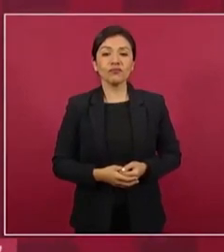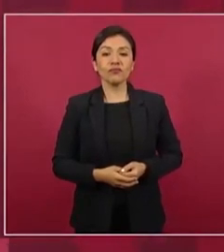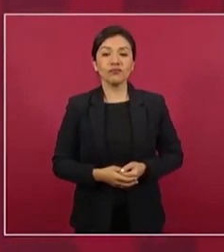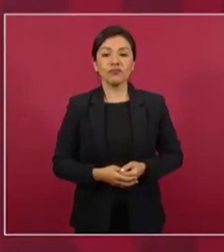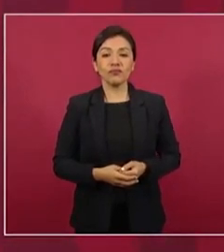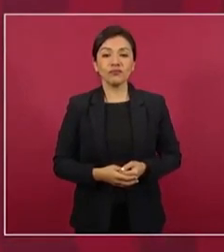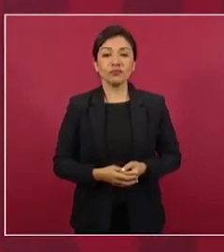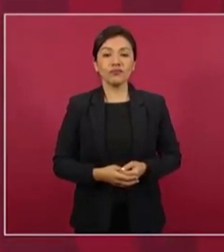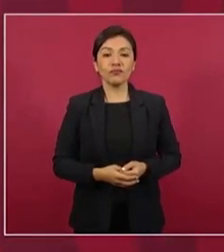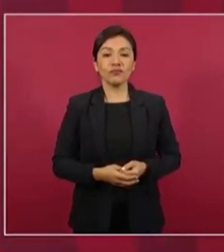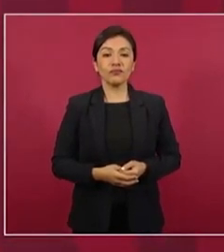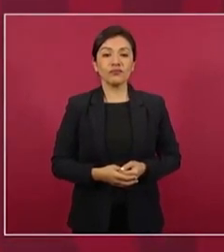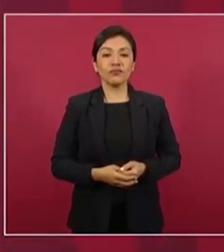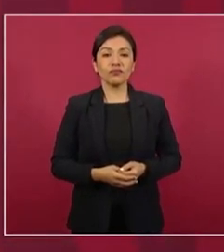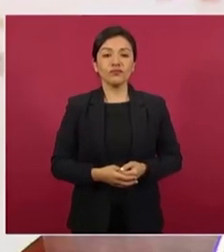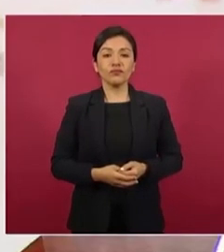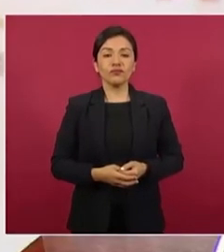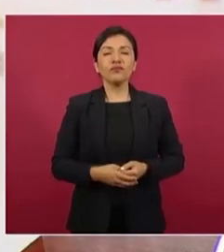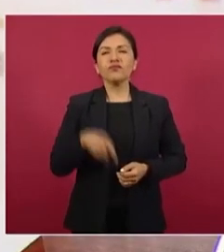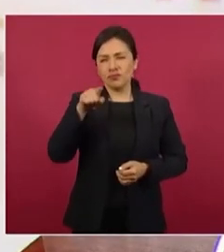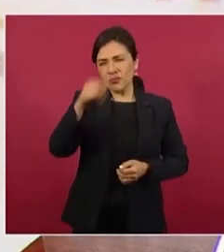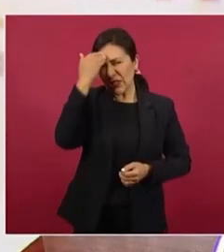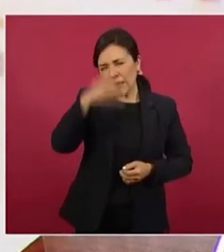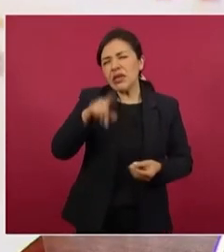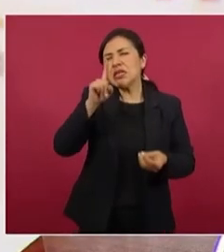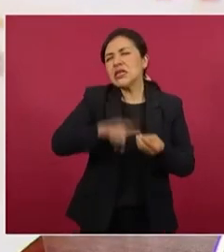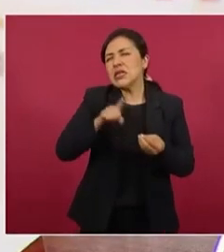¿saben quién es el que puede cambiar todo eso?